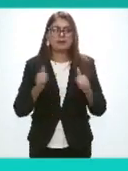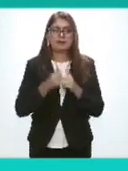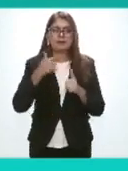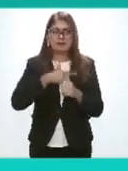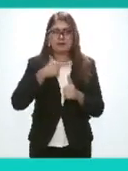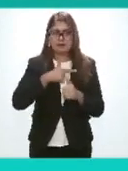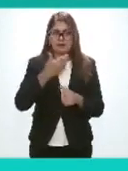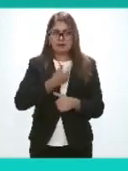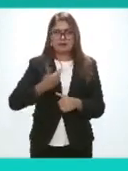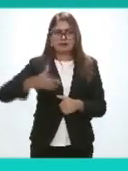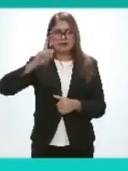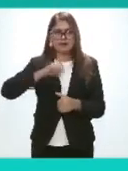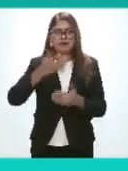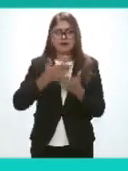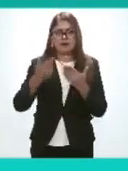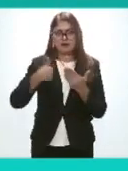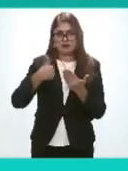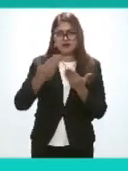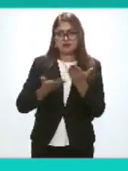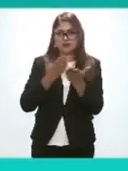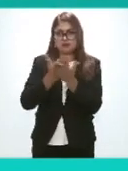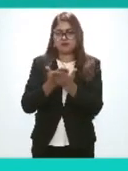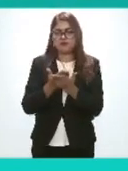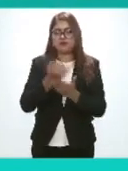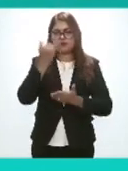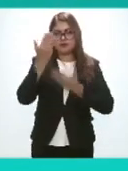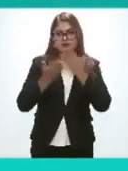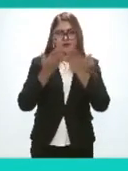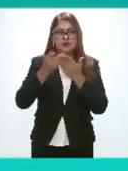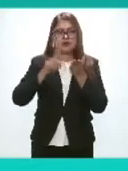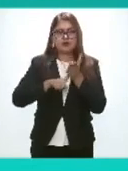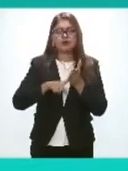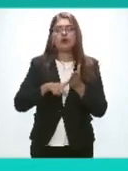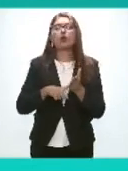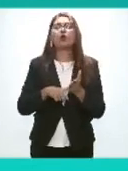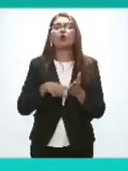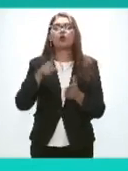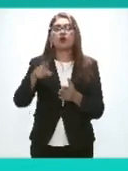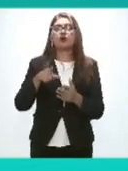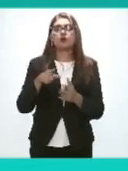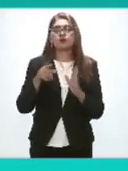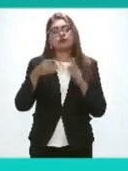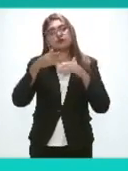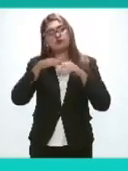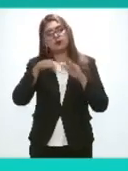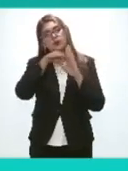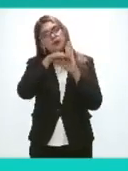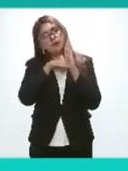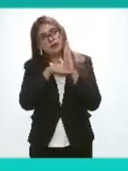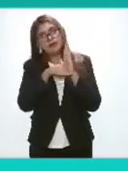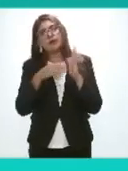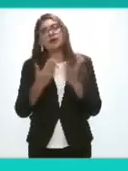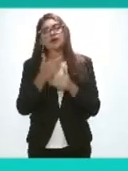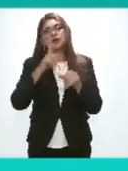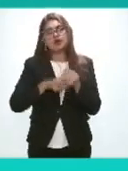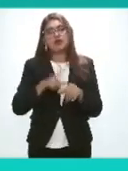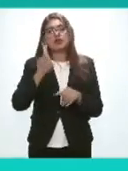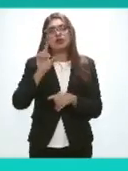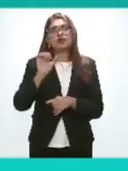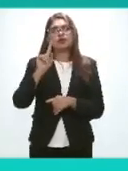presidenta me permito someter a votación la política nacional datos abiertos que acaba de ser presentada ante este consejo nacional